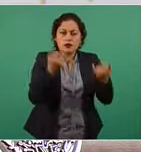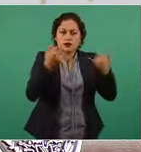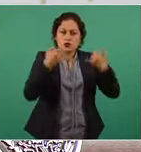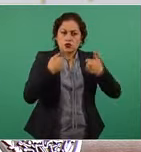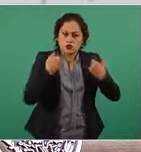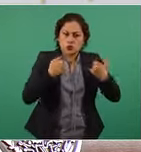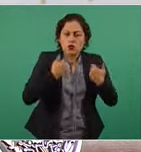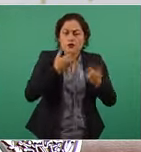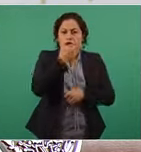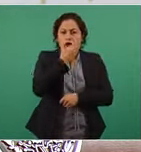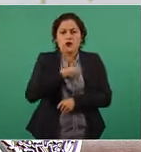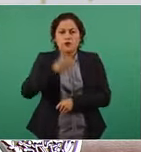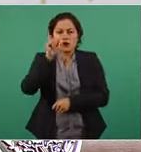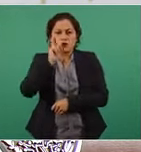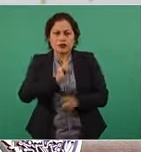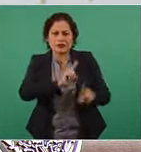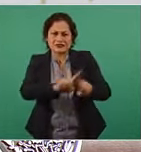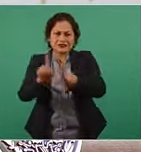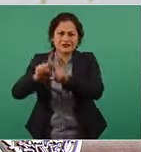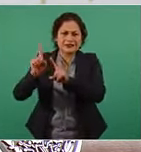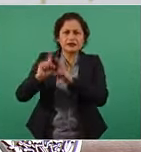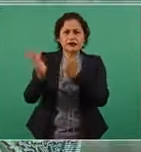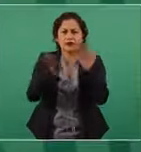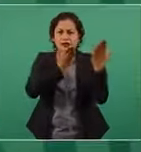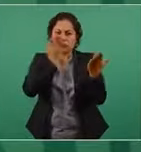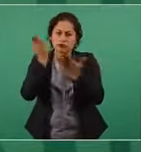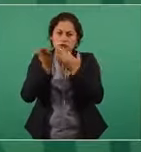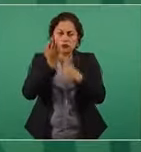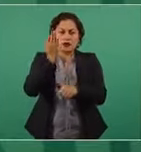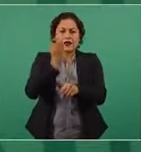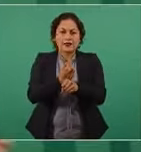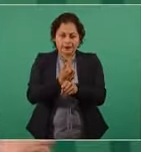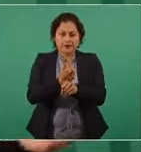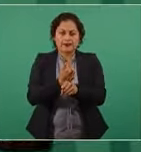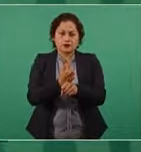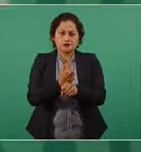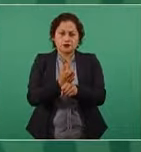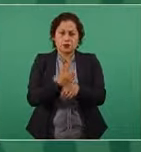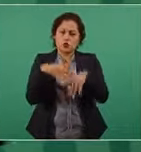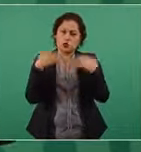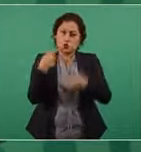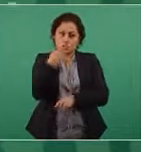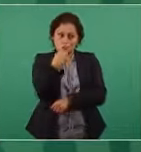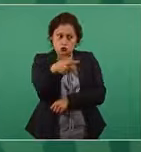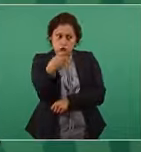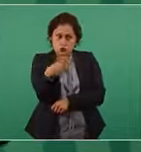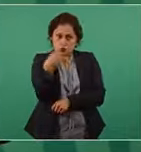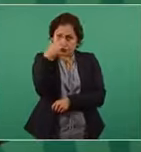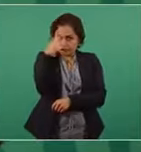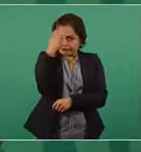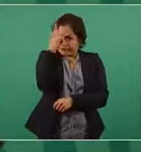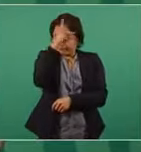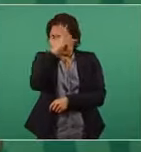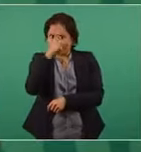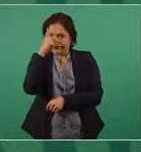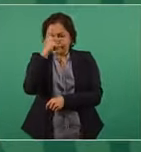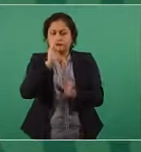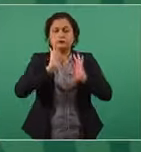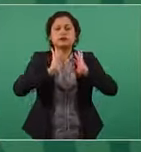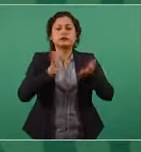estudiantes, adolescentes, el regreso a la escuela.